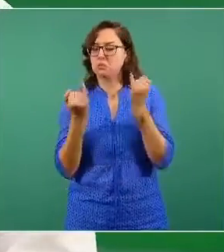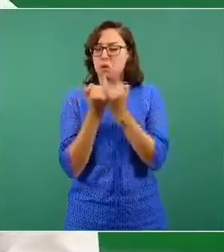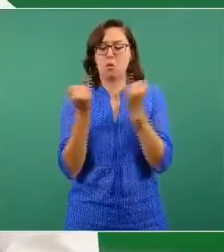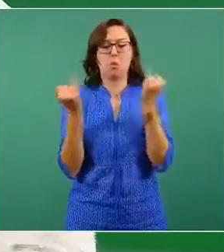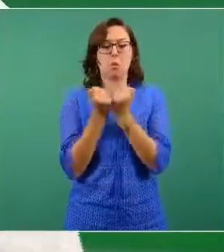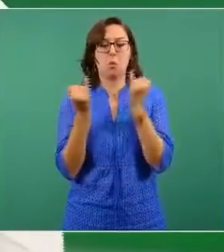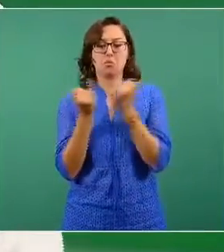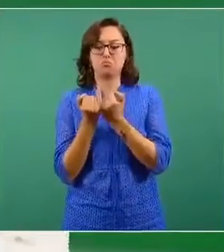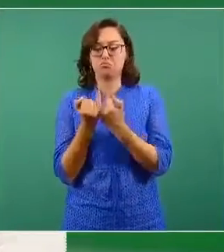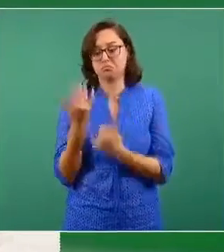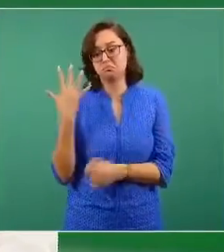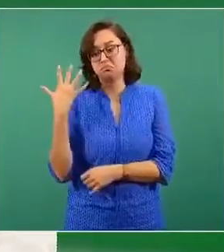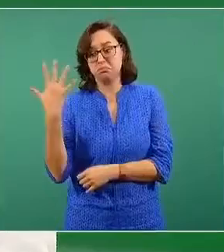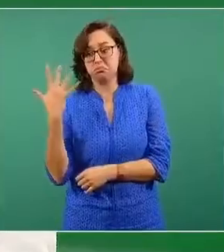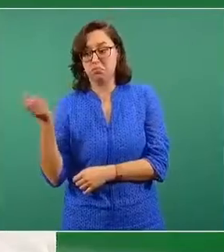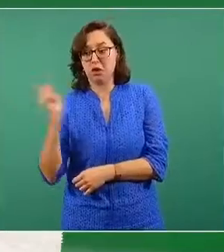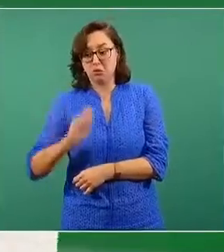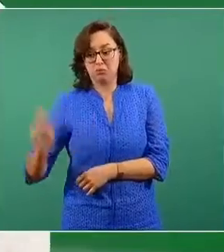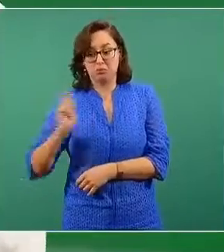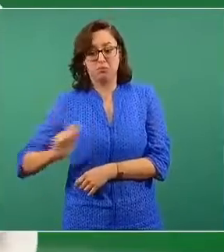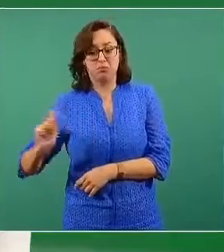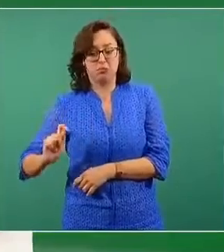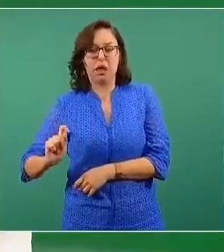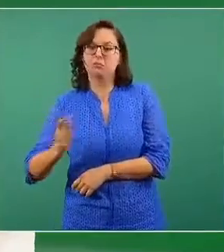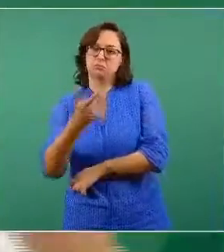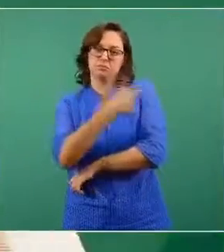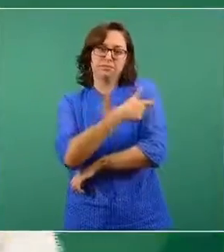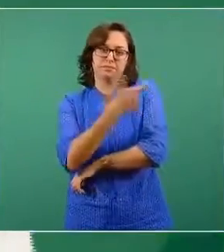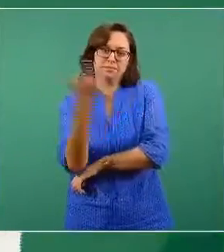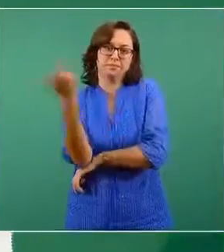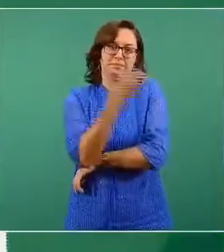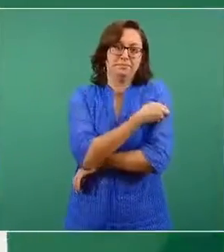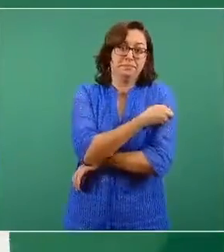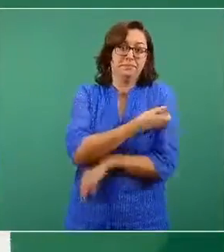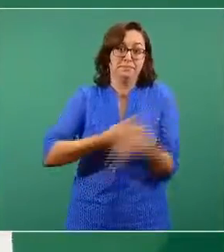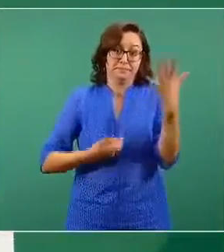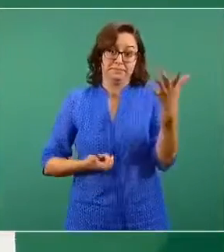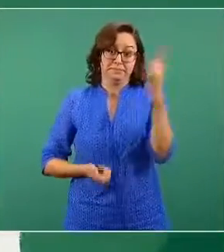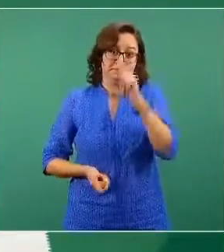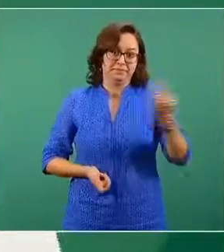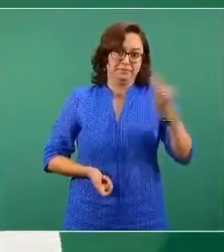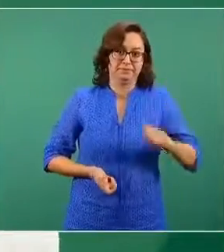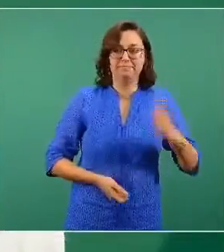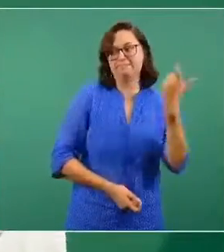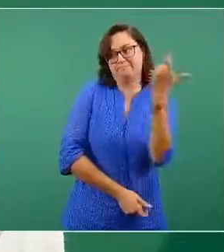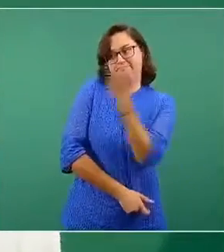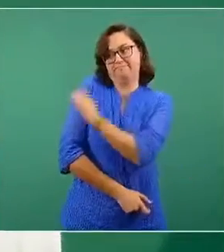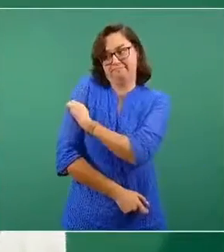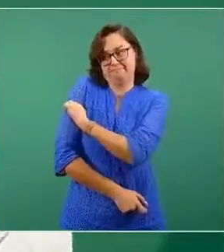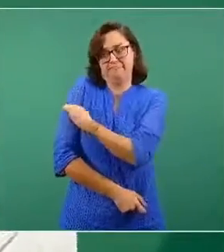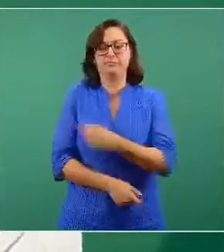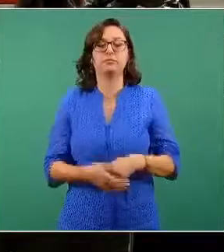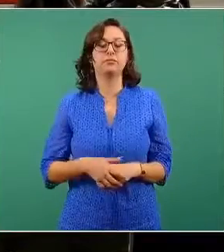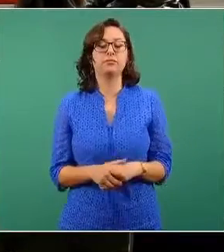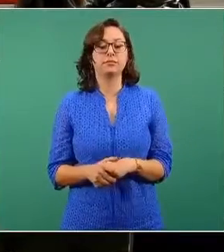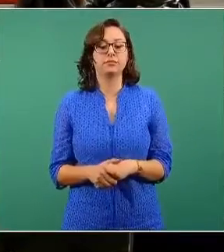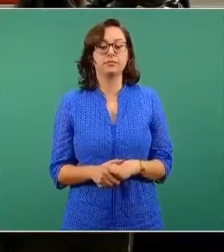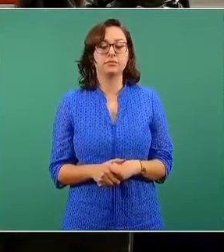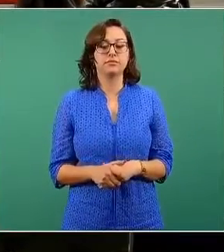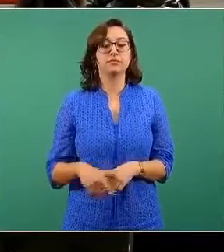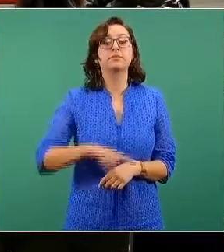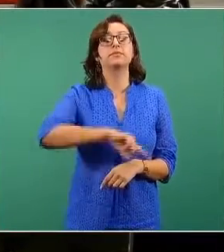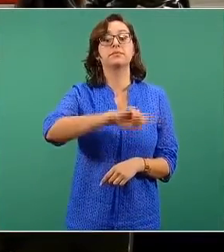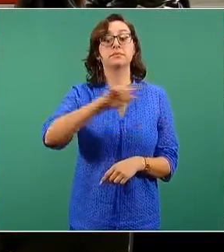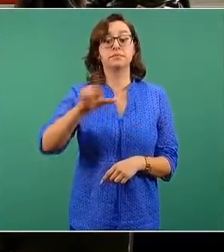Si usted es diestra, muy probablemente será en el lado izquierdo. Si usted es zurda o zurdo, se le pondrá en el lado derecho. Después